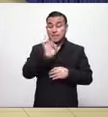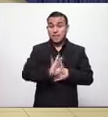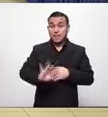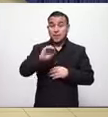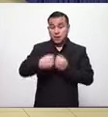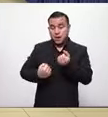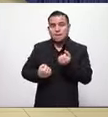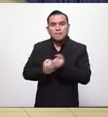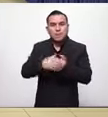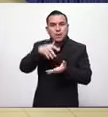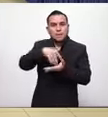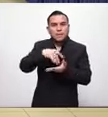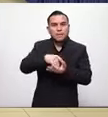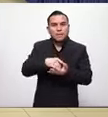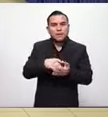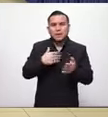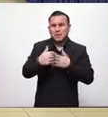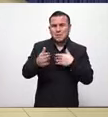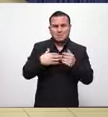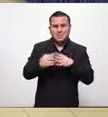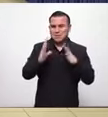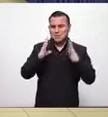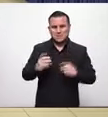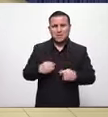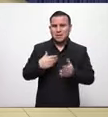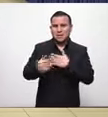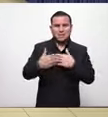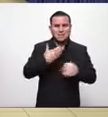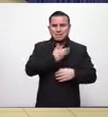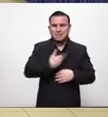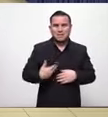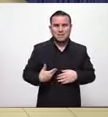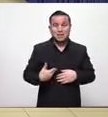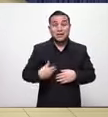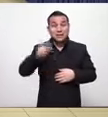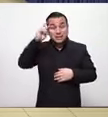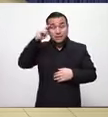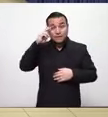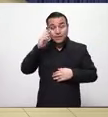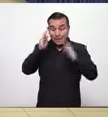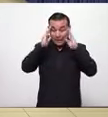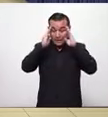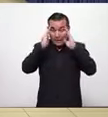que podrían hacer no por el gobierno no por el presidente sino que es por la gente